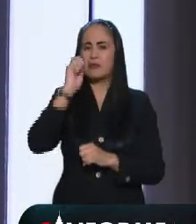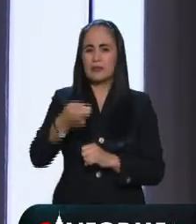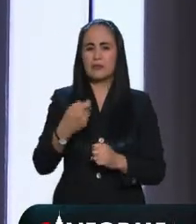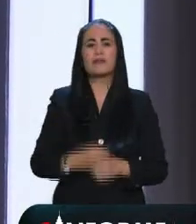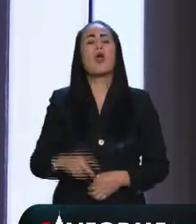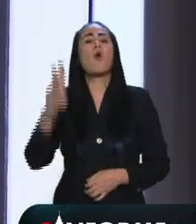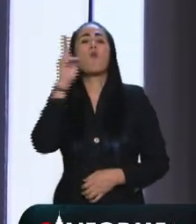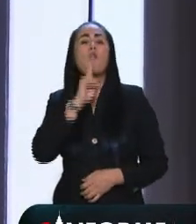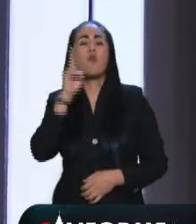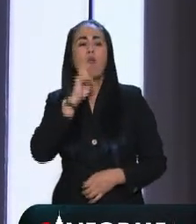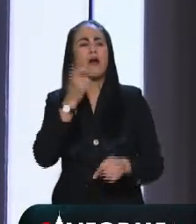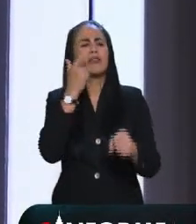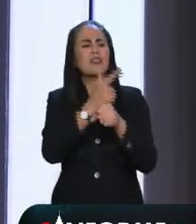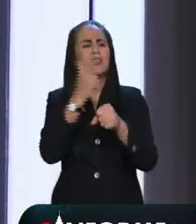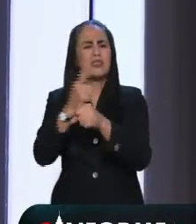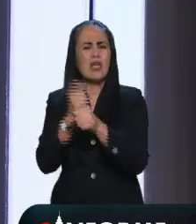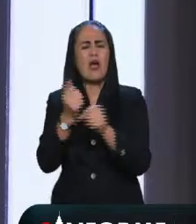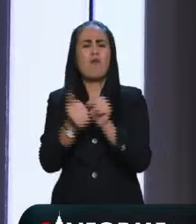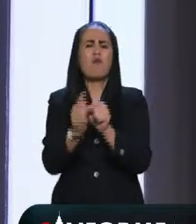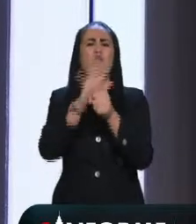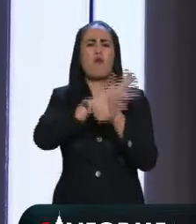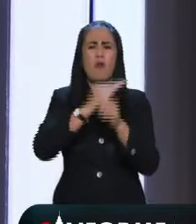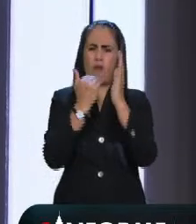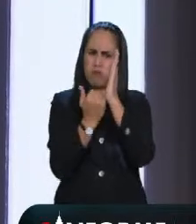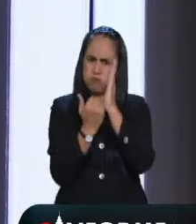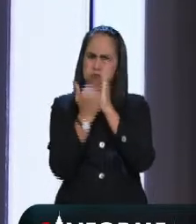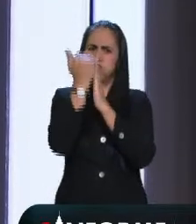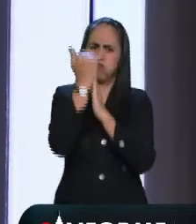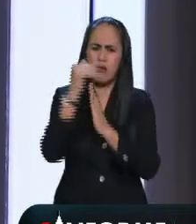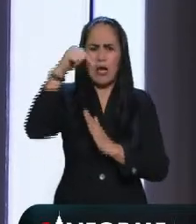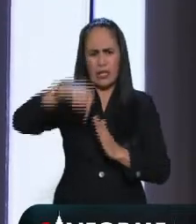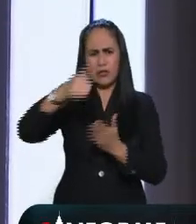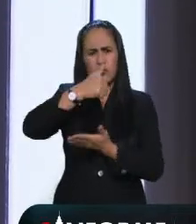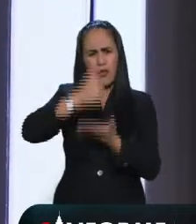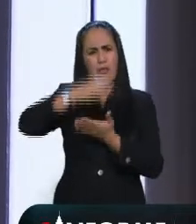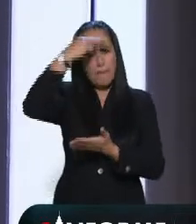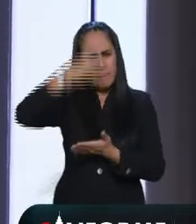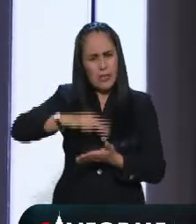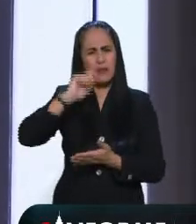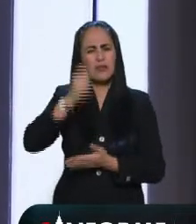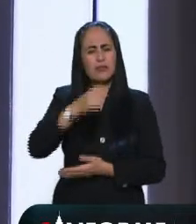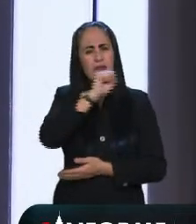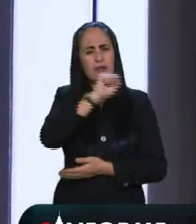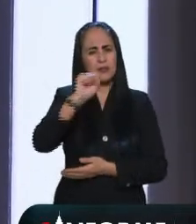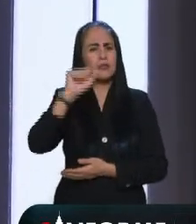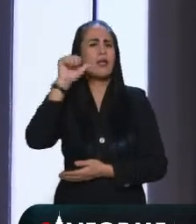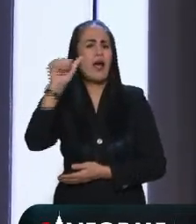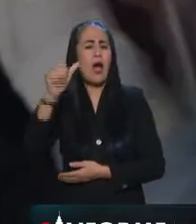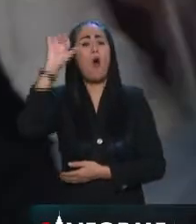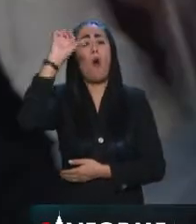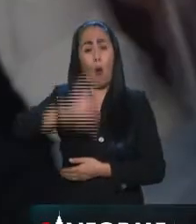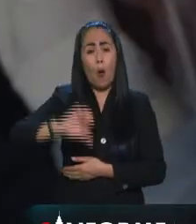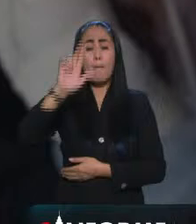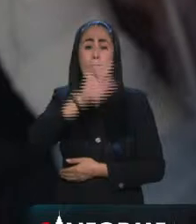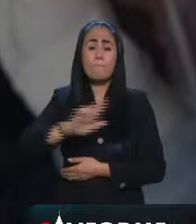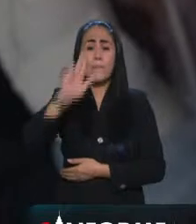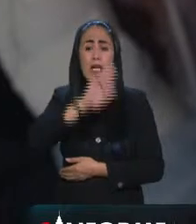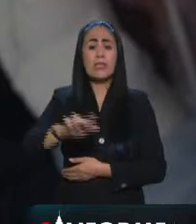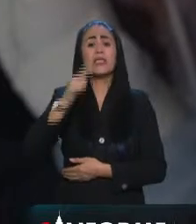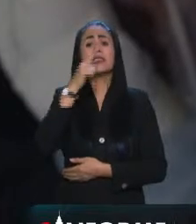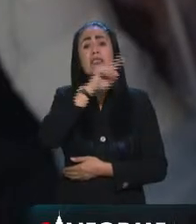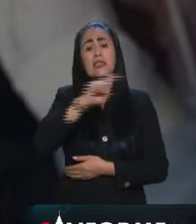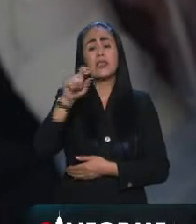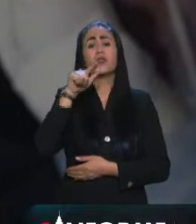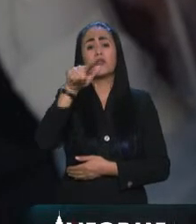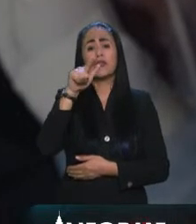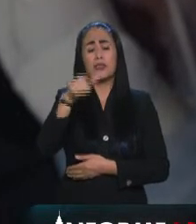pruebas de detección de COVID y ante eso en la Ciudad de México la Secretaría de Salud anunció que desde hoy, desde este martes, los 117